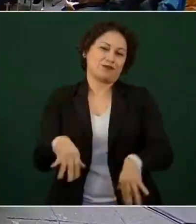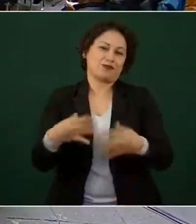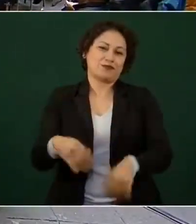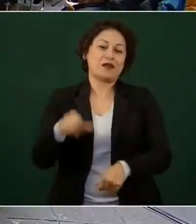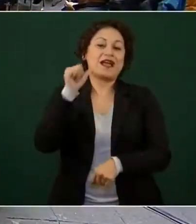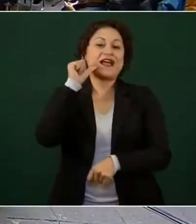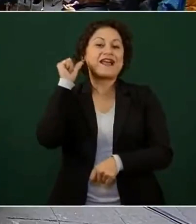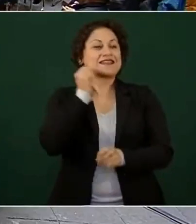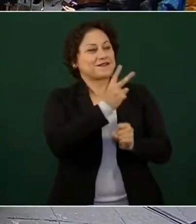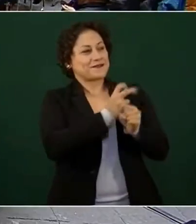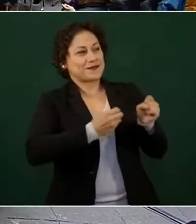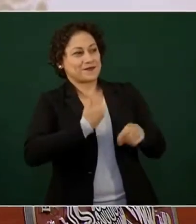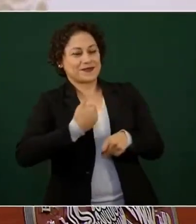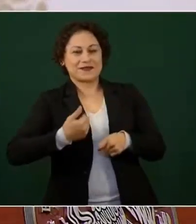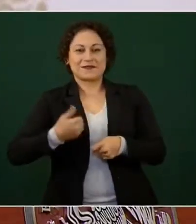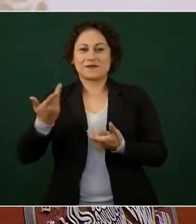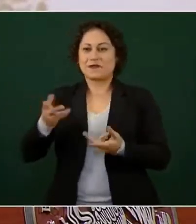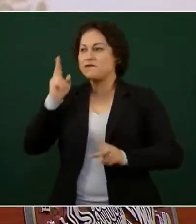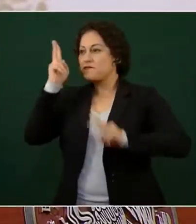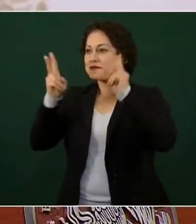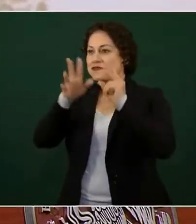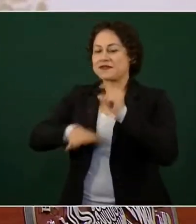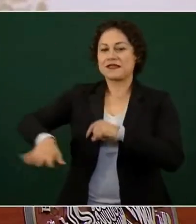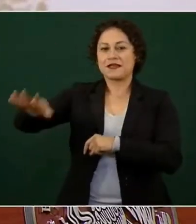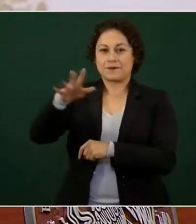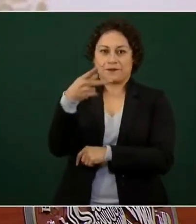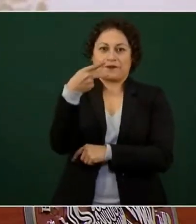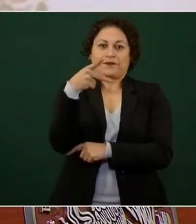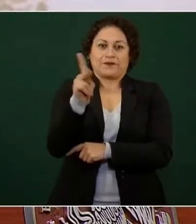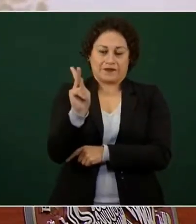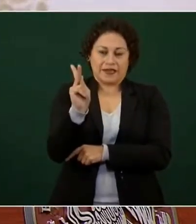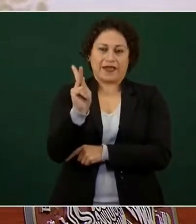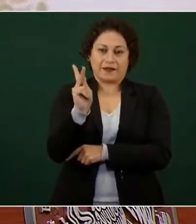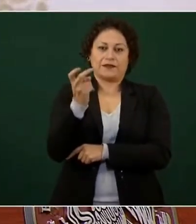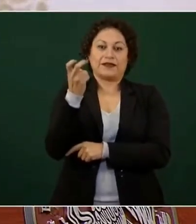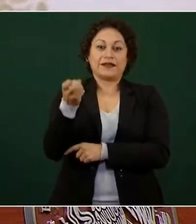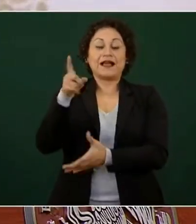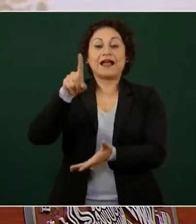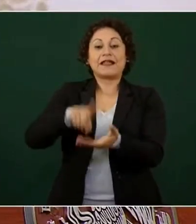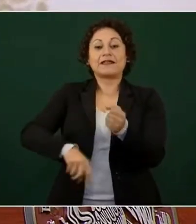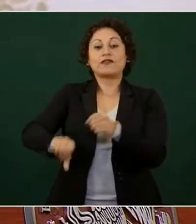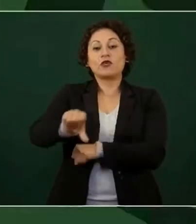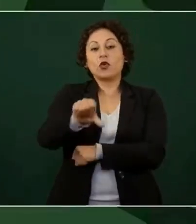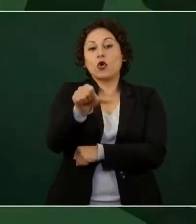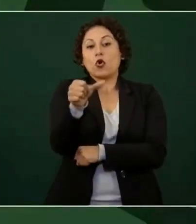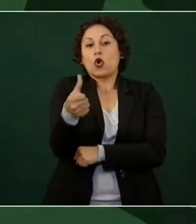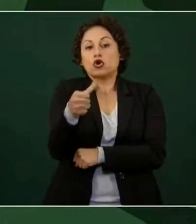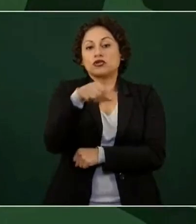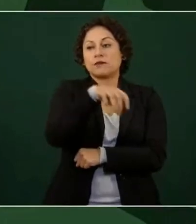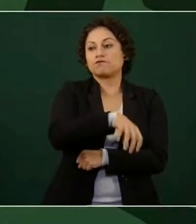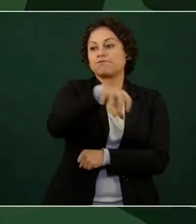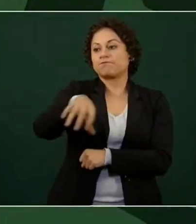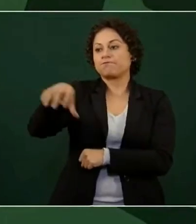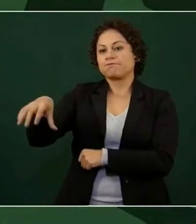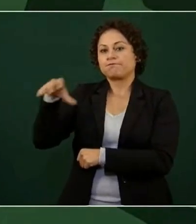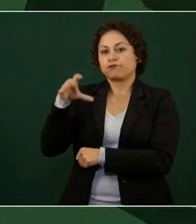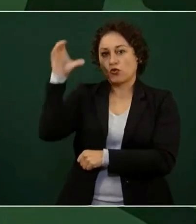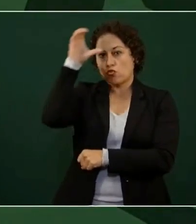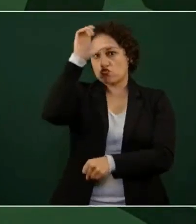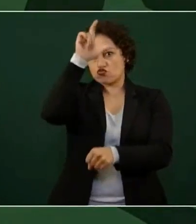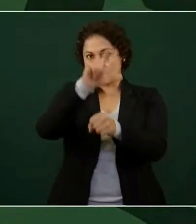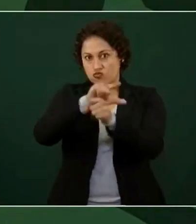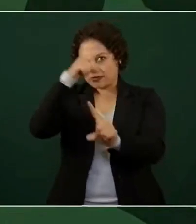el proyecto Chapultepec Naturales y Cultura consta de 11 nodos culturales, y particularmente